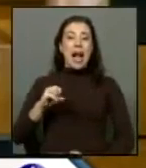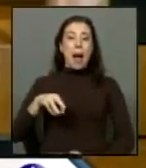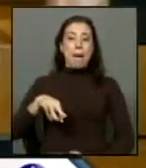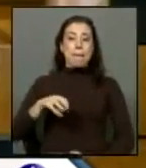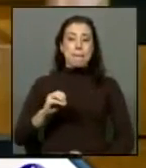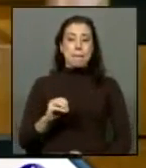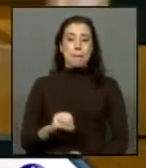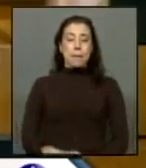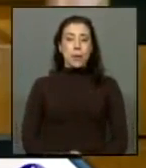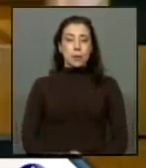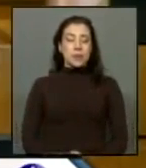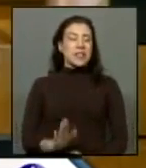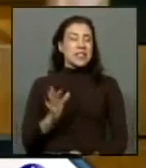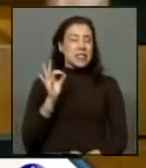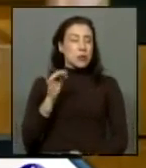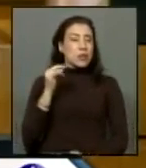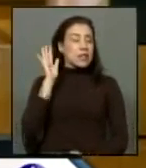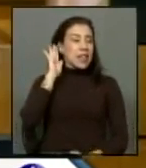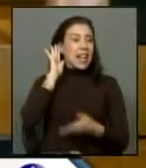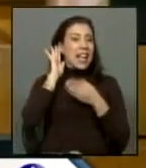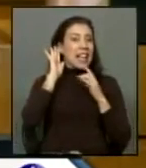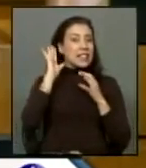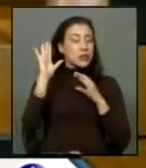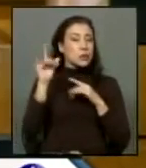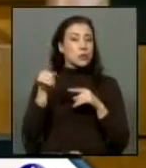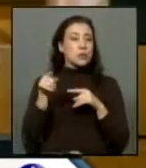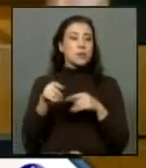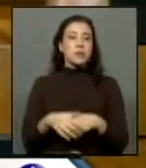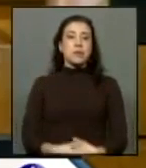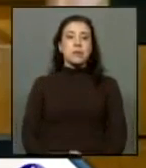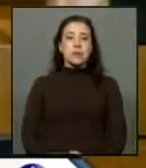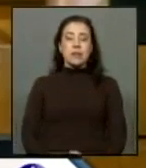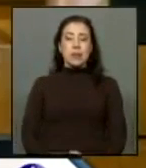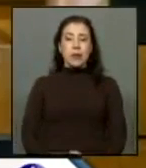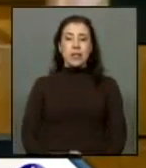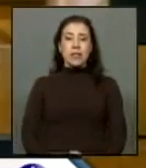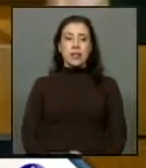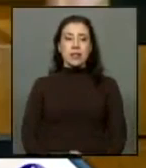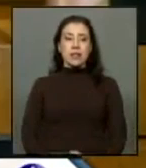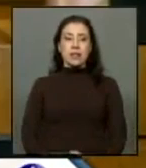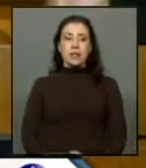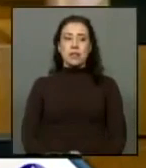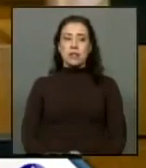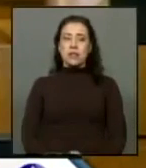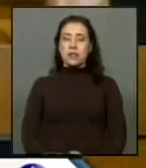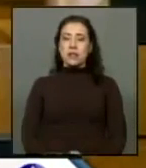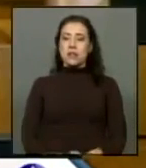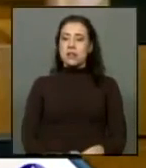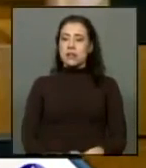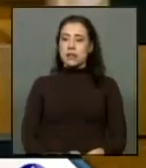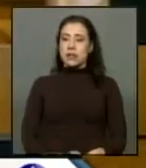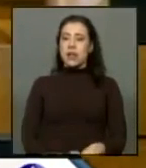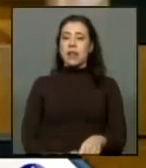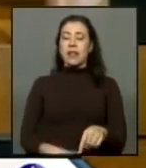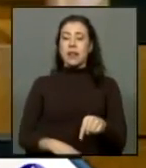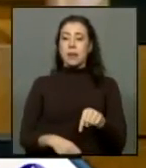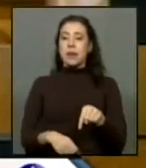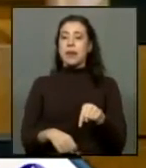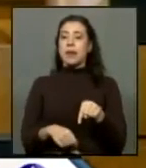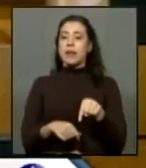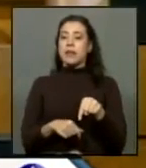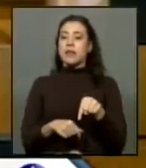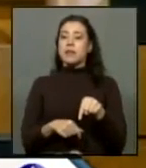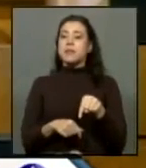seguramente escuchando esta transmisión entonces queremos nosotros que